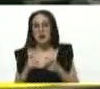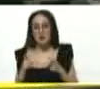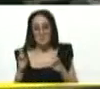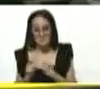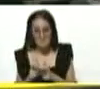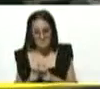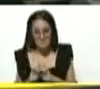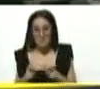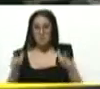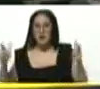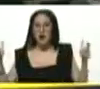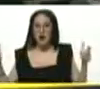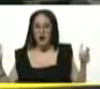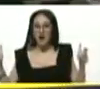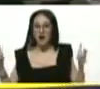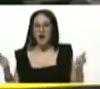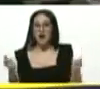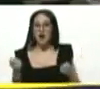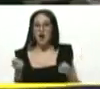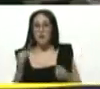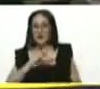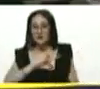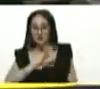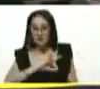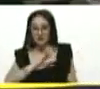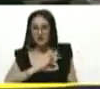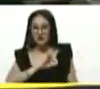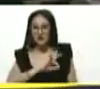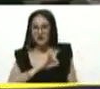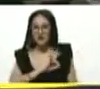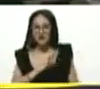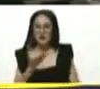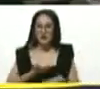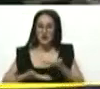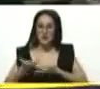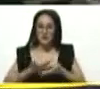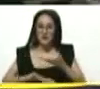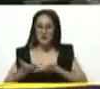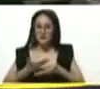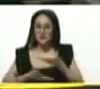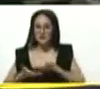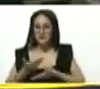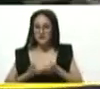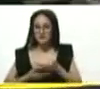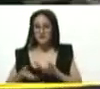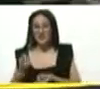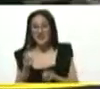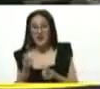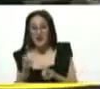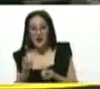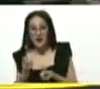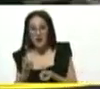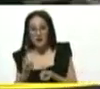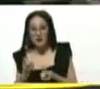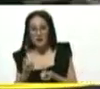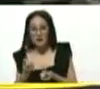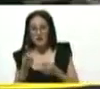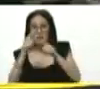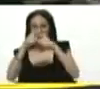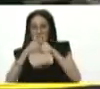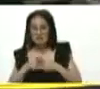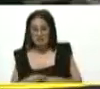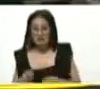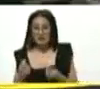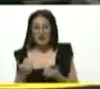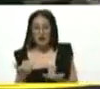microeconomía, de la economía social, del comercio, de la moneda, de la finanza, en eso estamos.